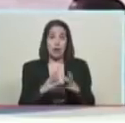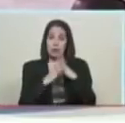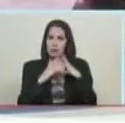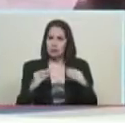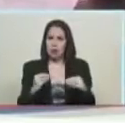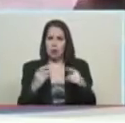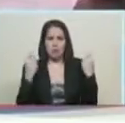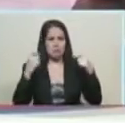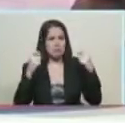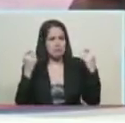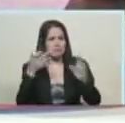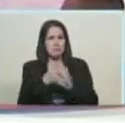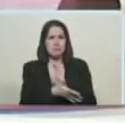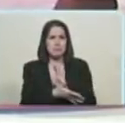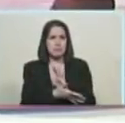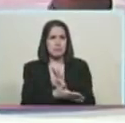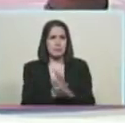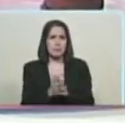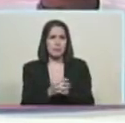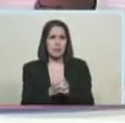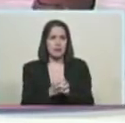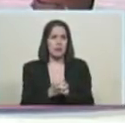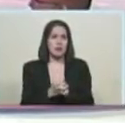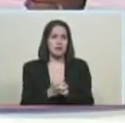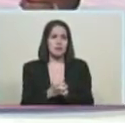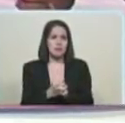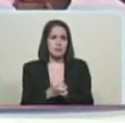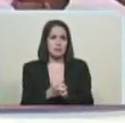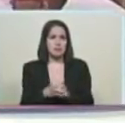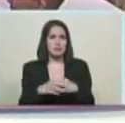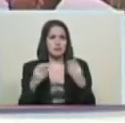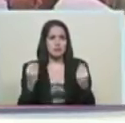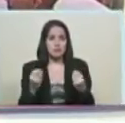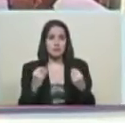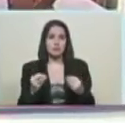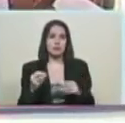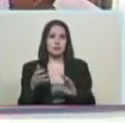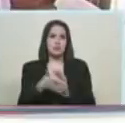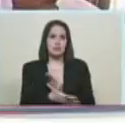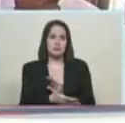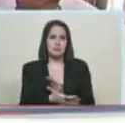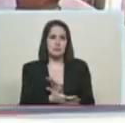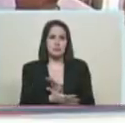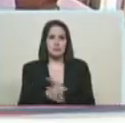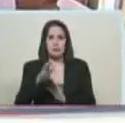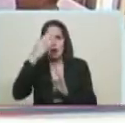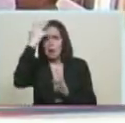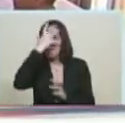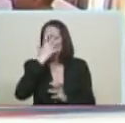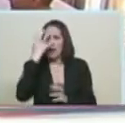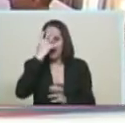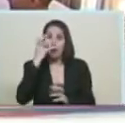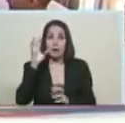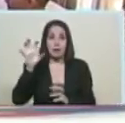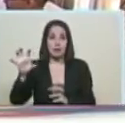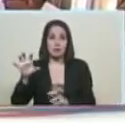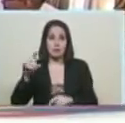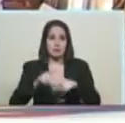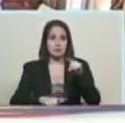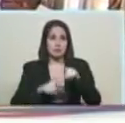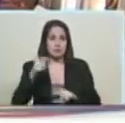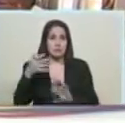plástica de los disfraces las máscaras el colorido que tiene eso